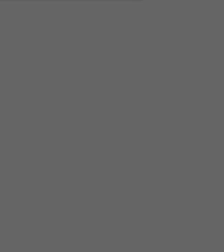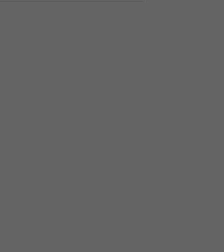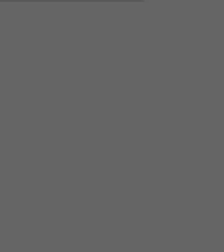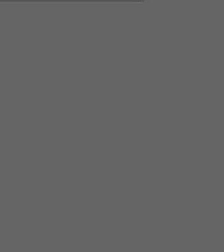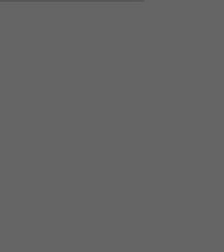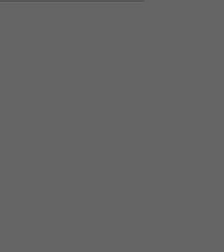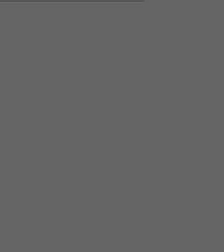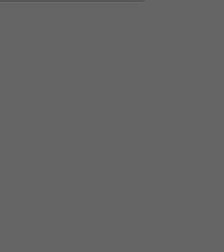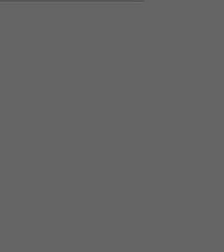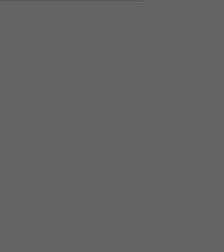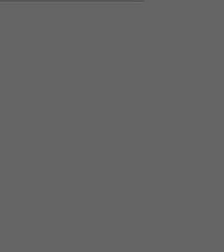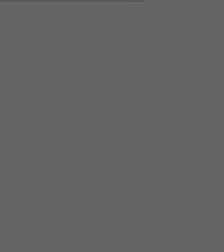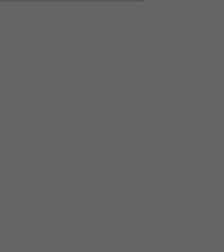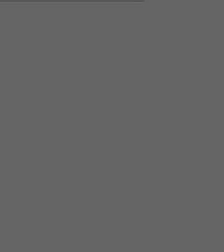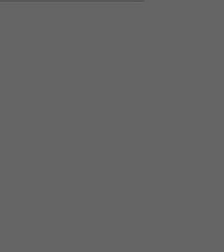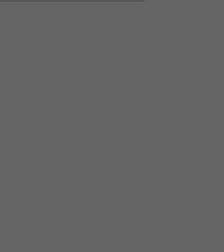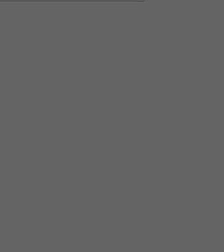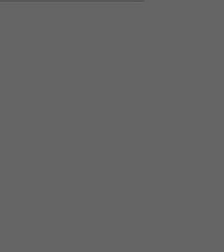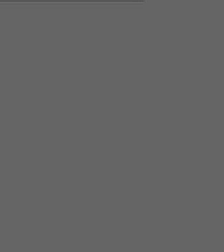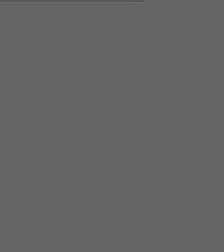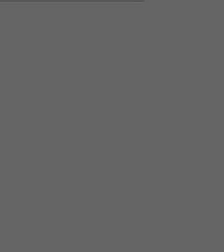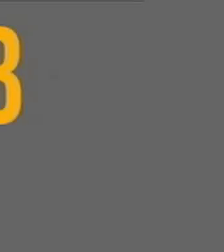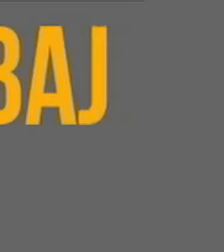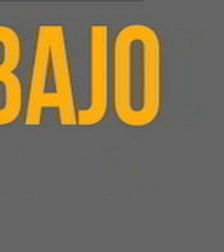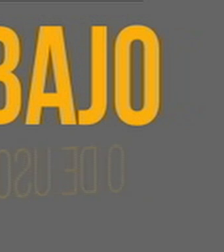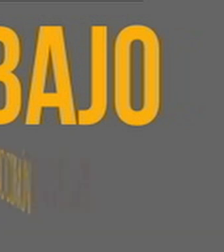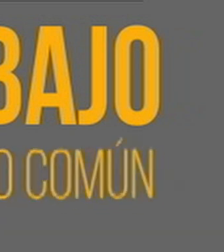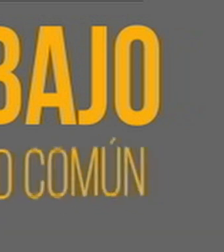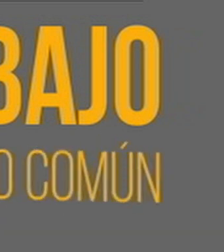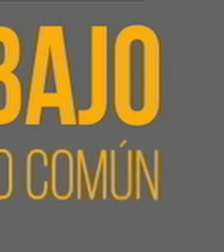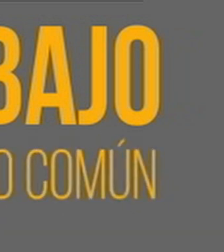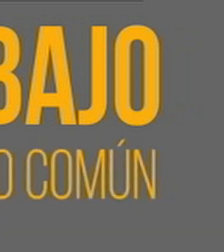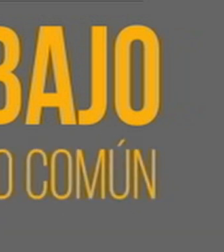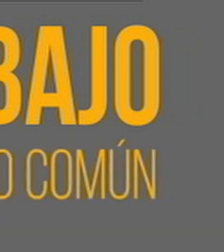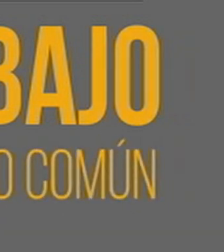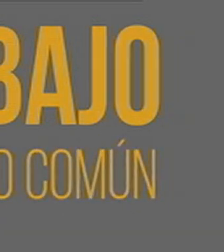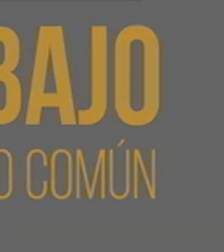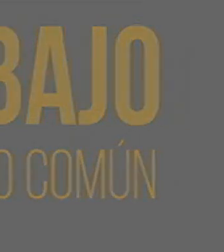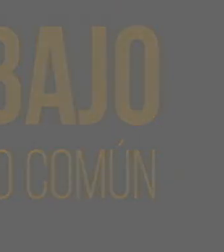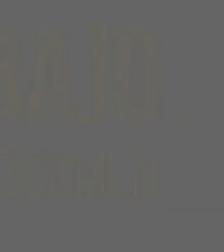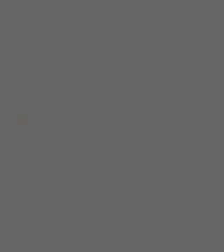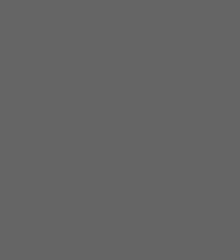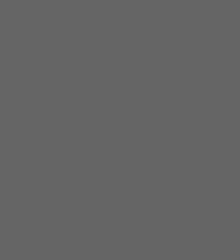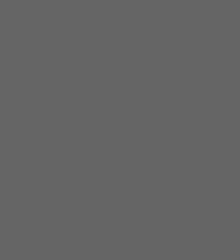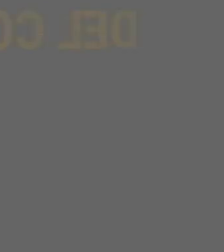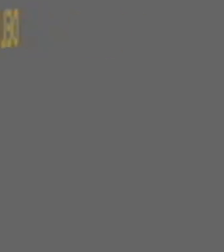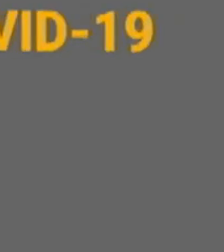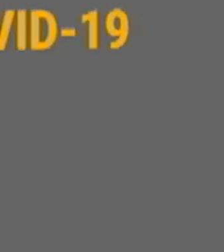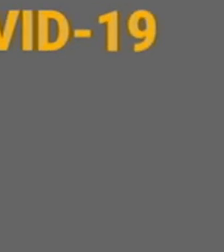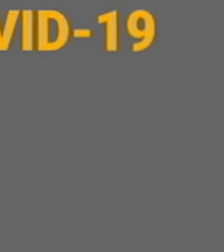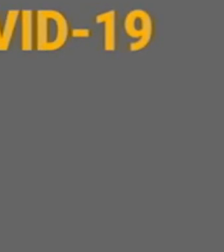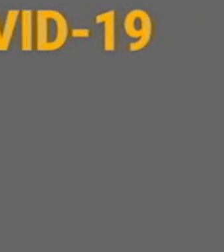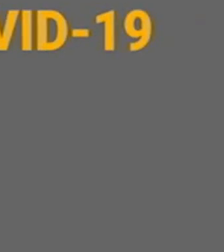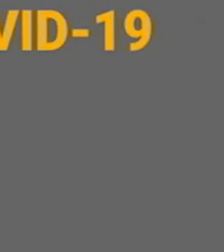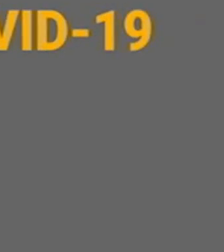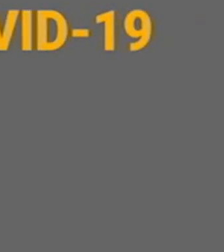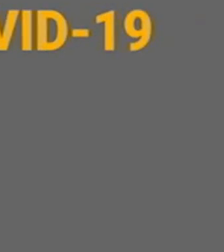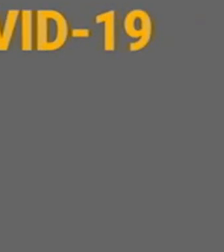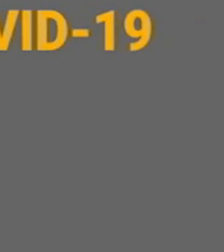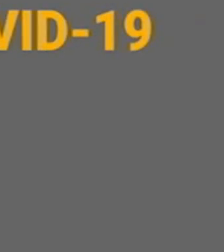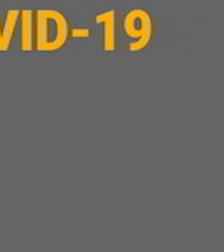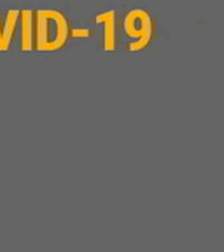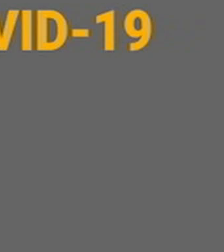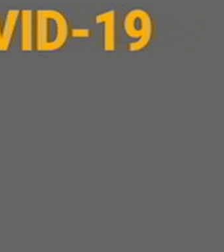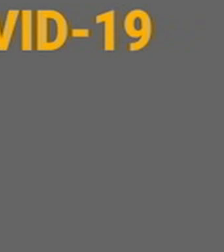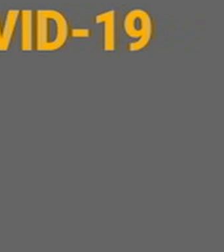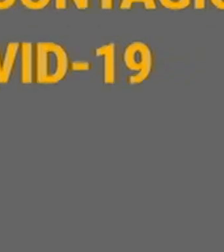para cumplir con la normativa de limpieza de espacios de trabajo o de uso común y así evitar el contagio de COVID-19 el